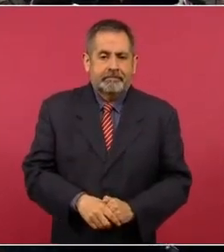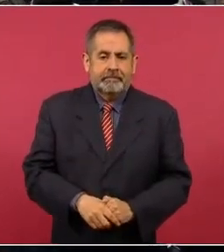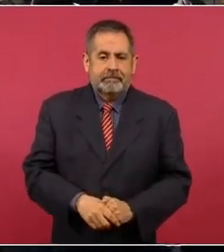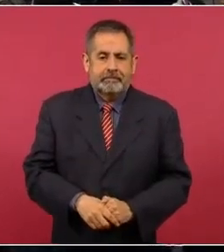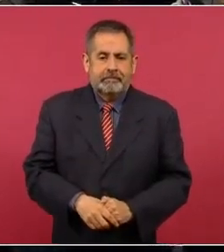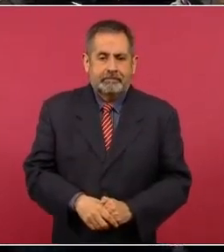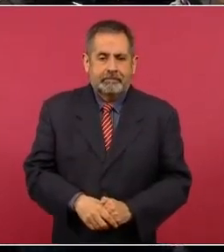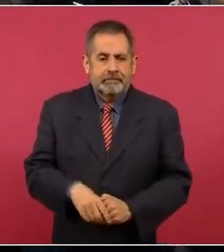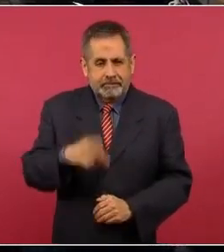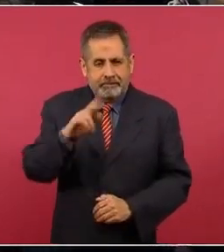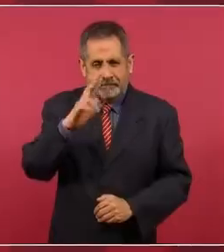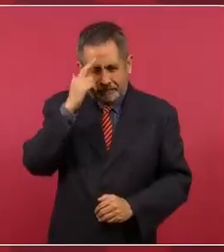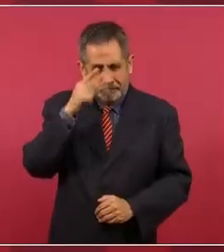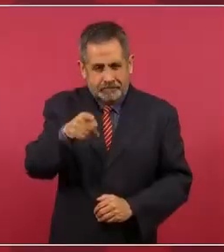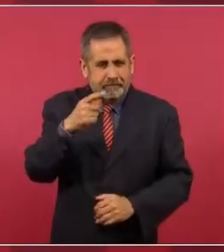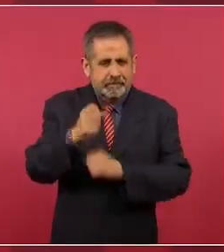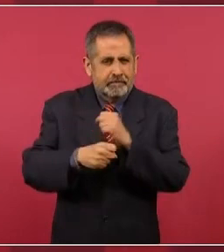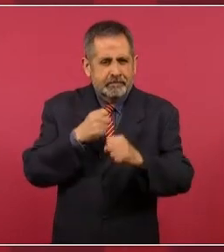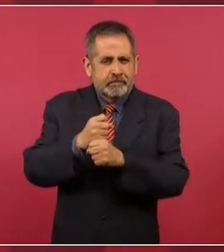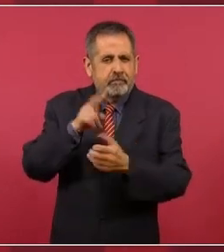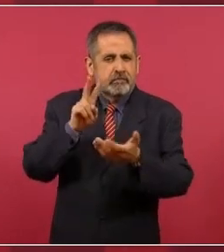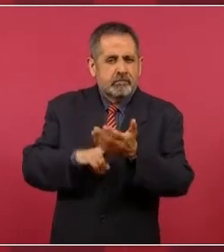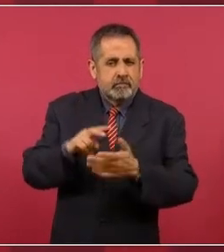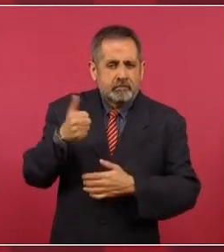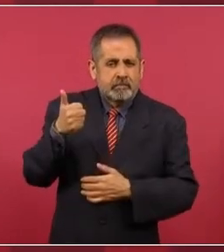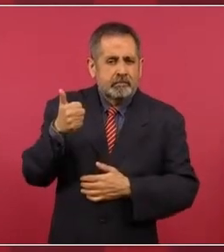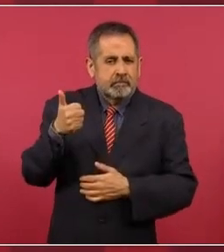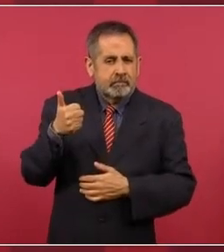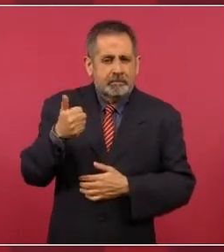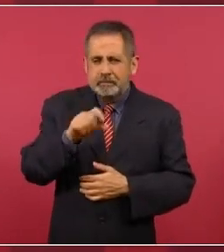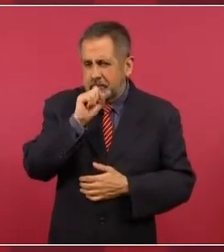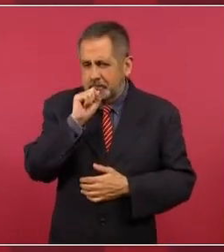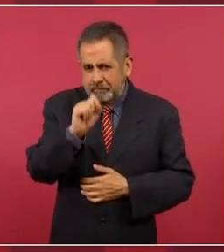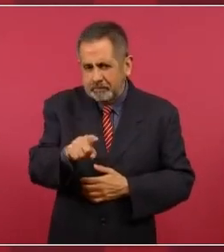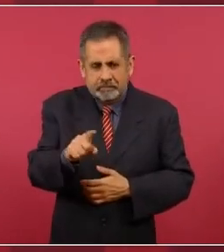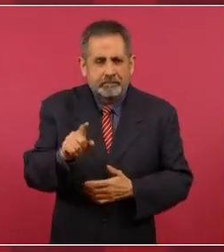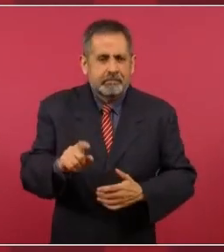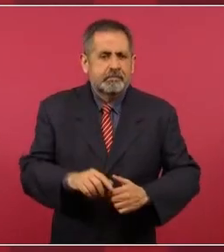Pero, ¿se acuerdan en el 2006? Lo mismo.